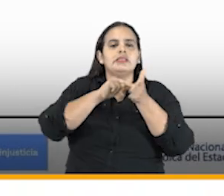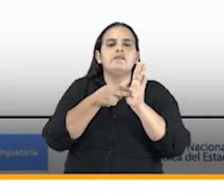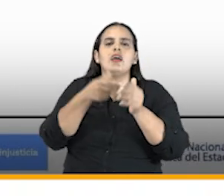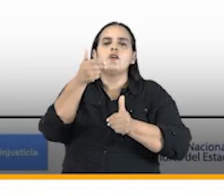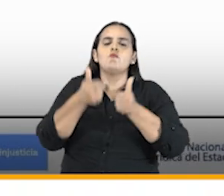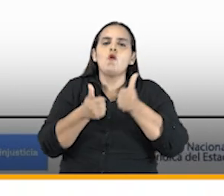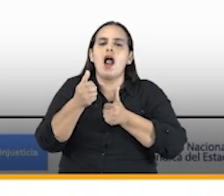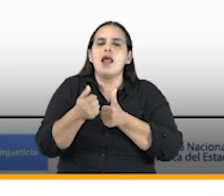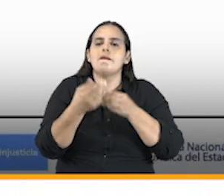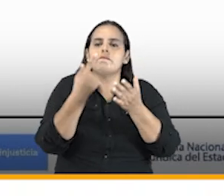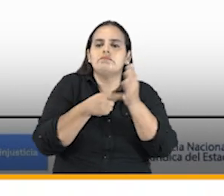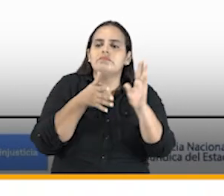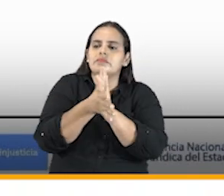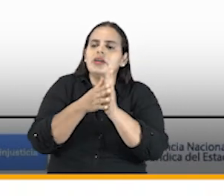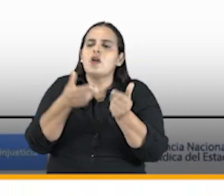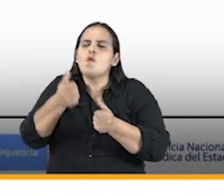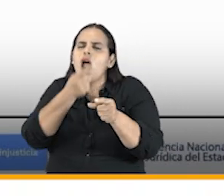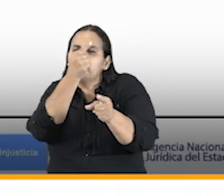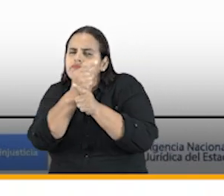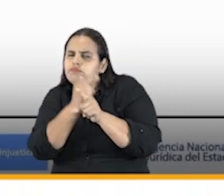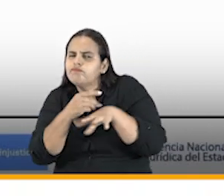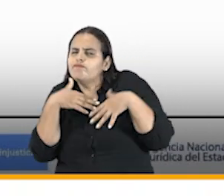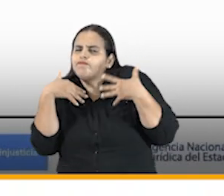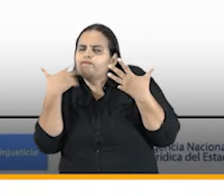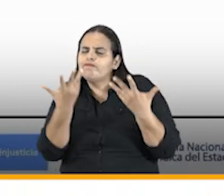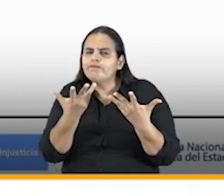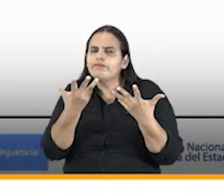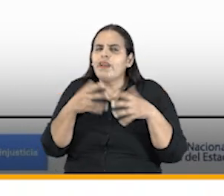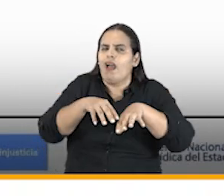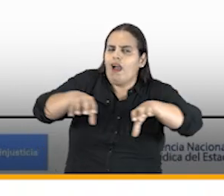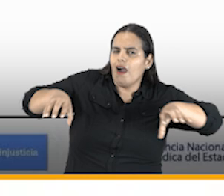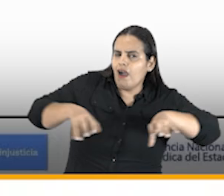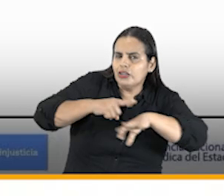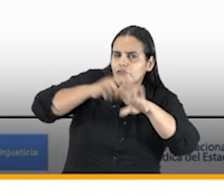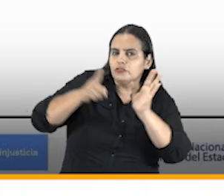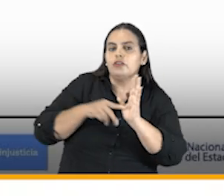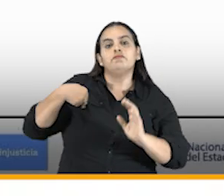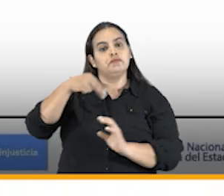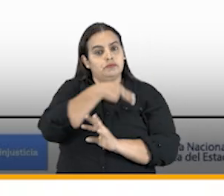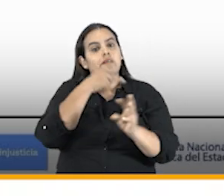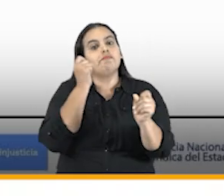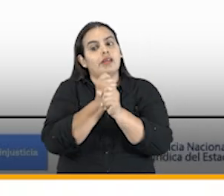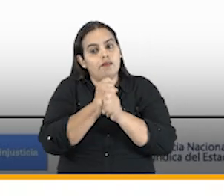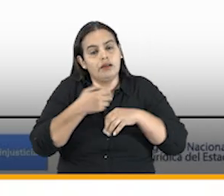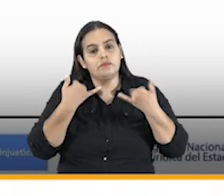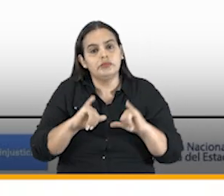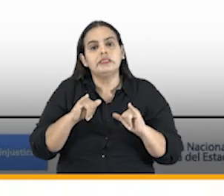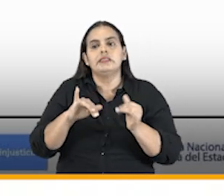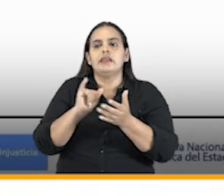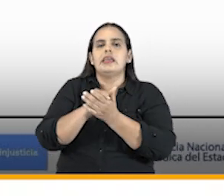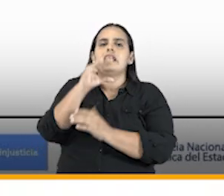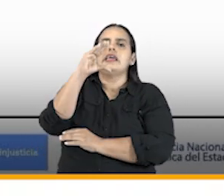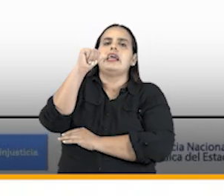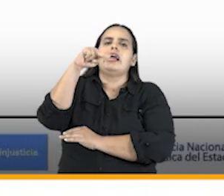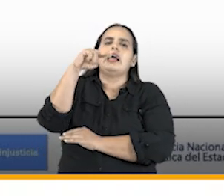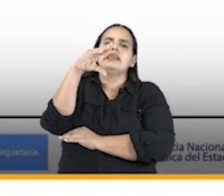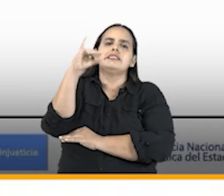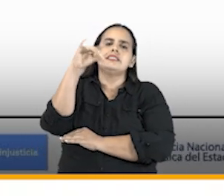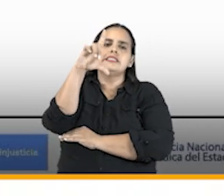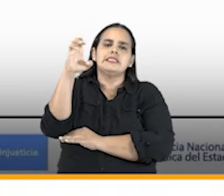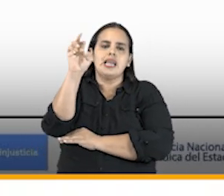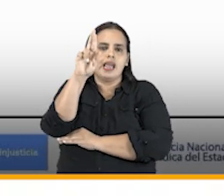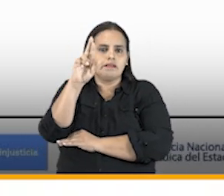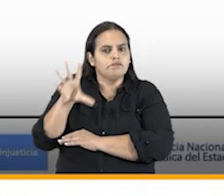de los casos y hemos venido trabajando con la Cancillería y con todas las entidades incluso